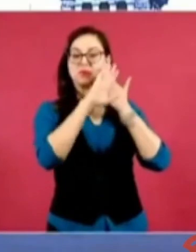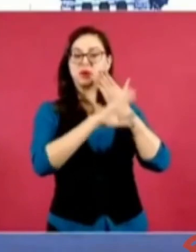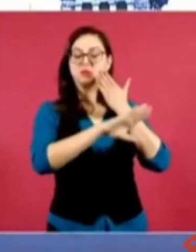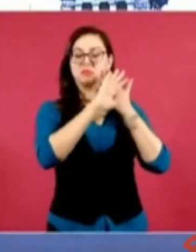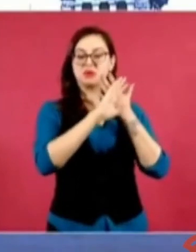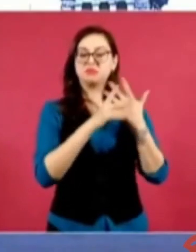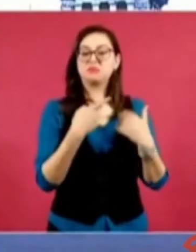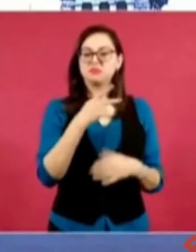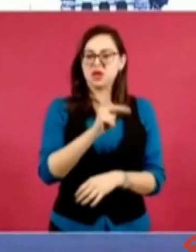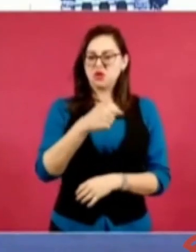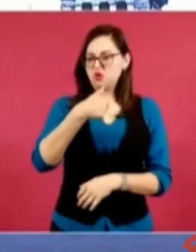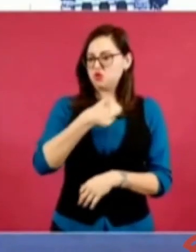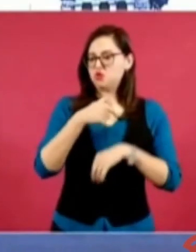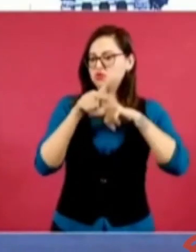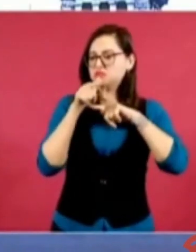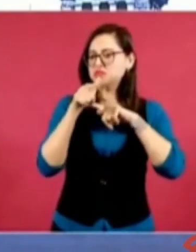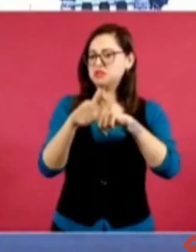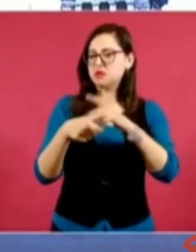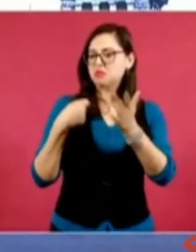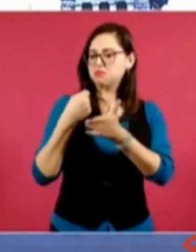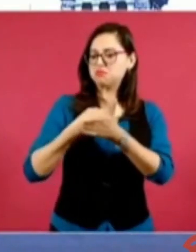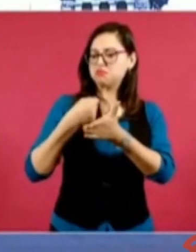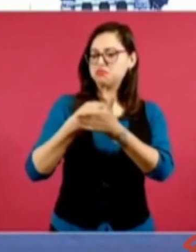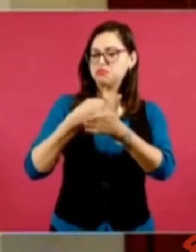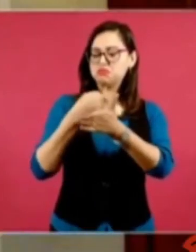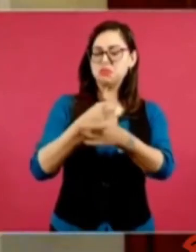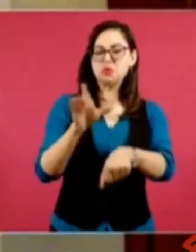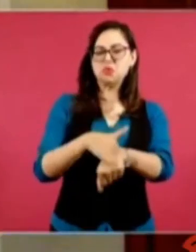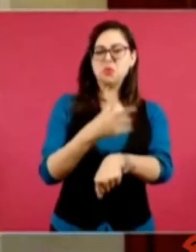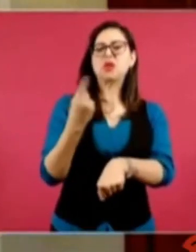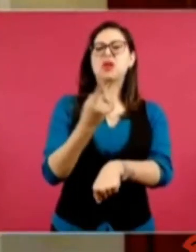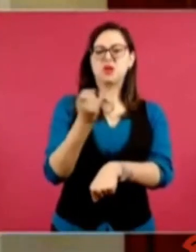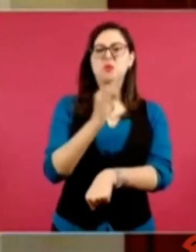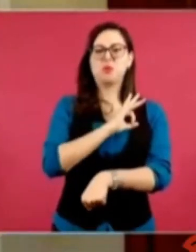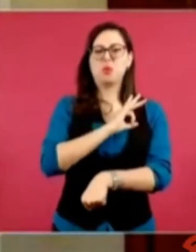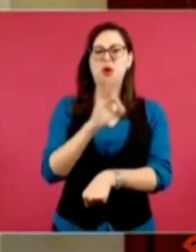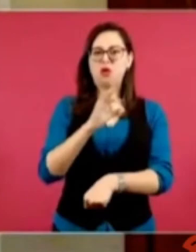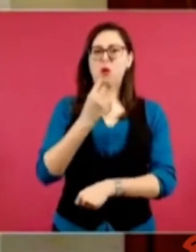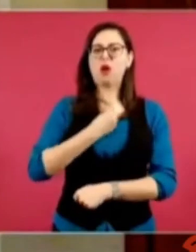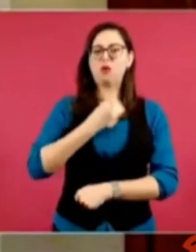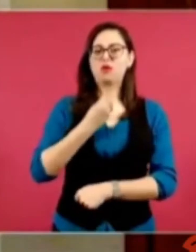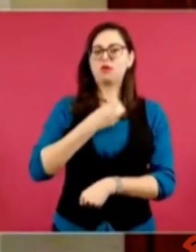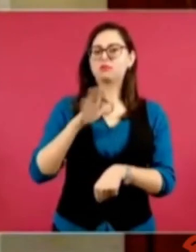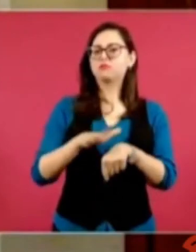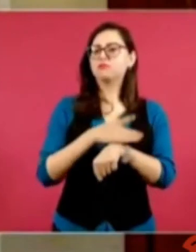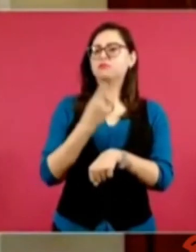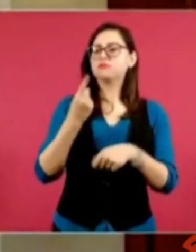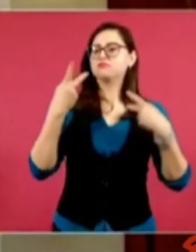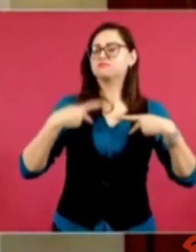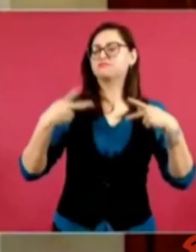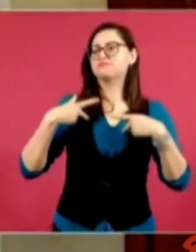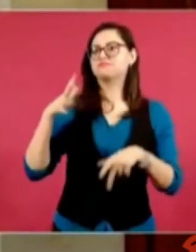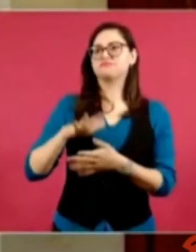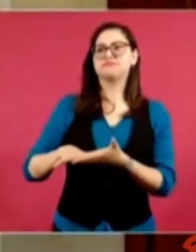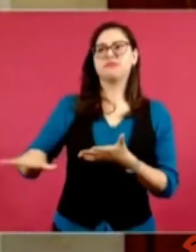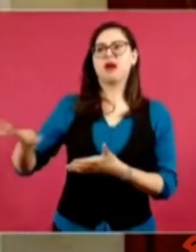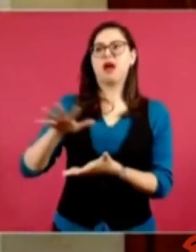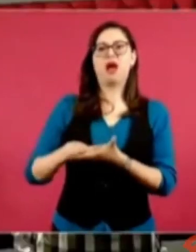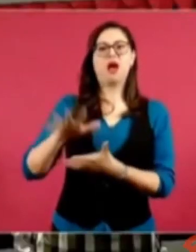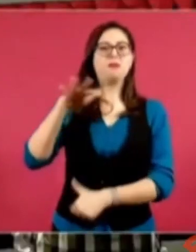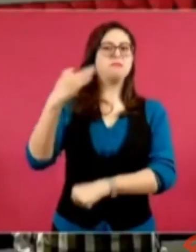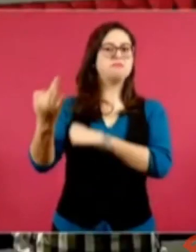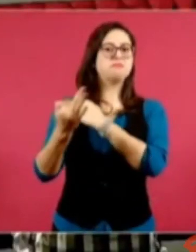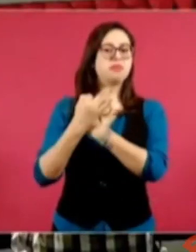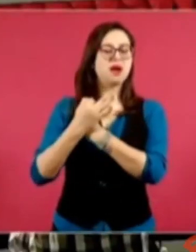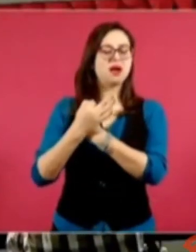pieza y porque hicimos un trabajo de concientización como